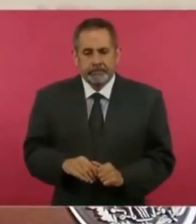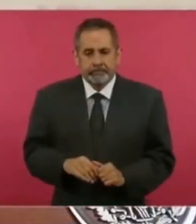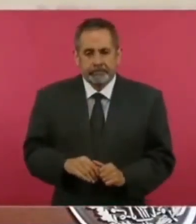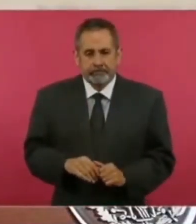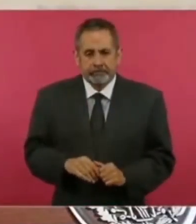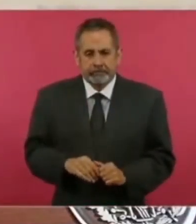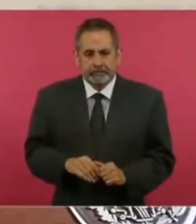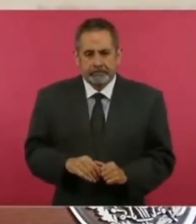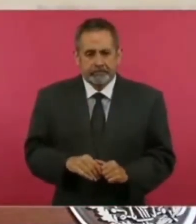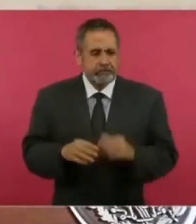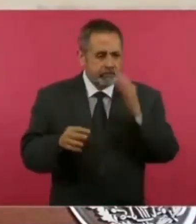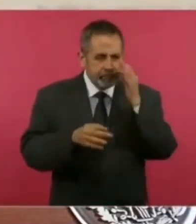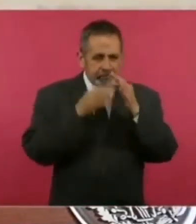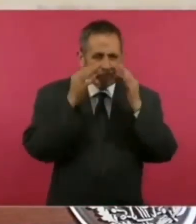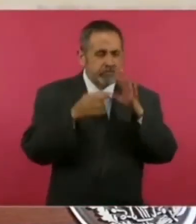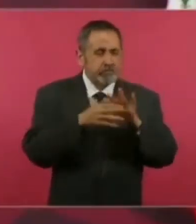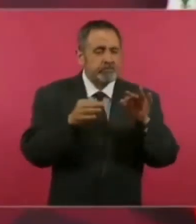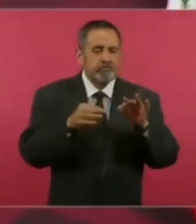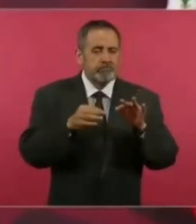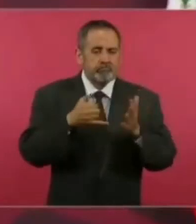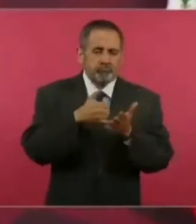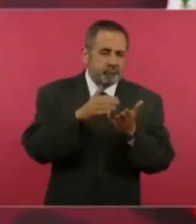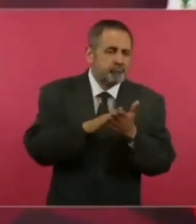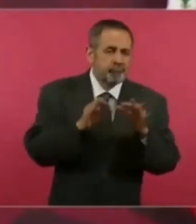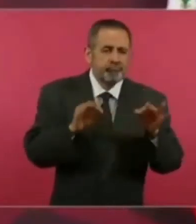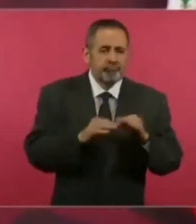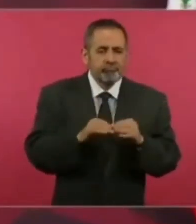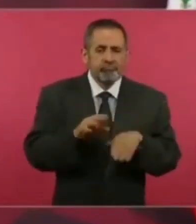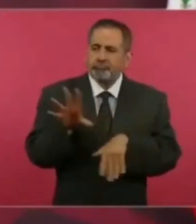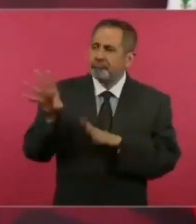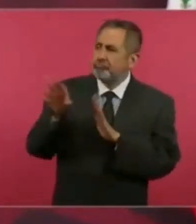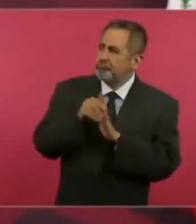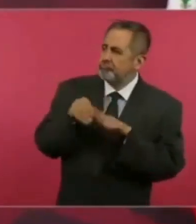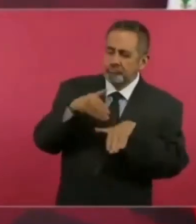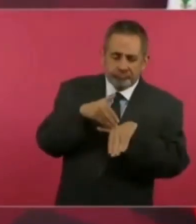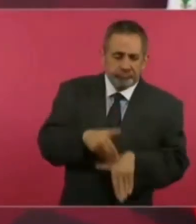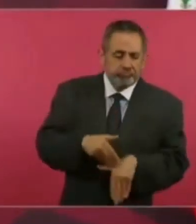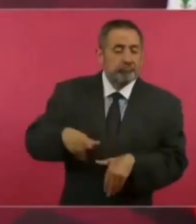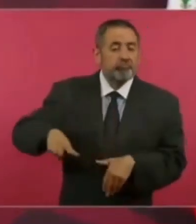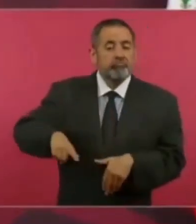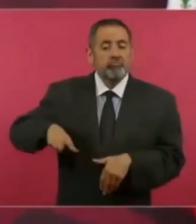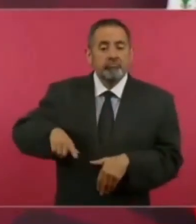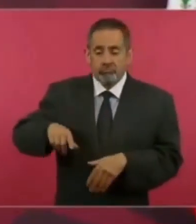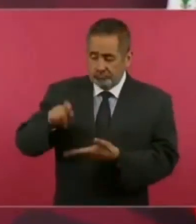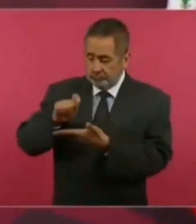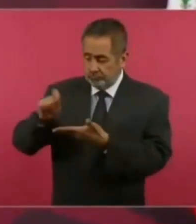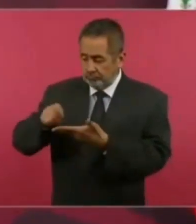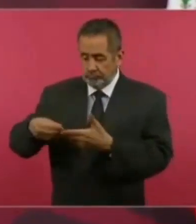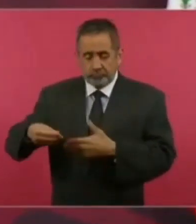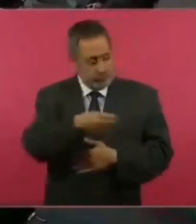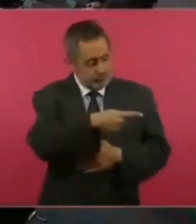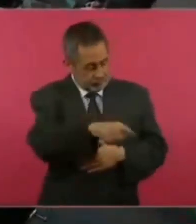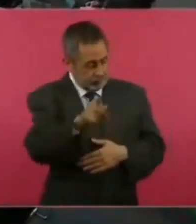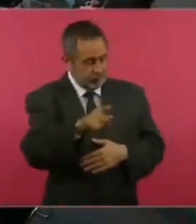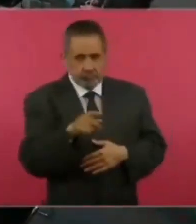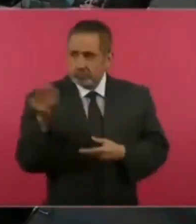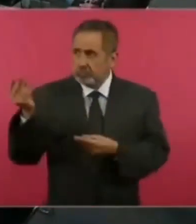reproducían boletines nada más del gobierno las ocho columnas eran los boletines del gobierno